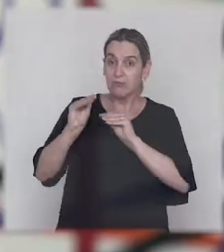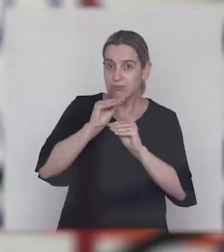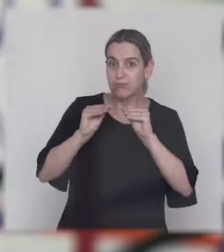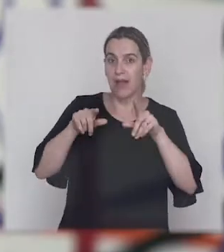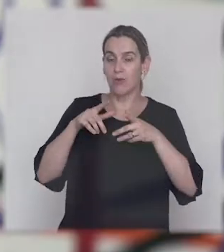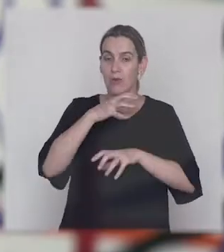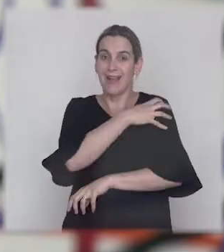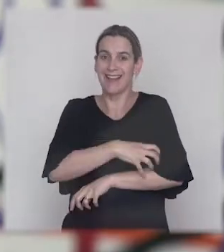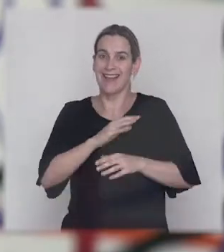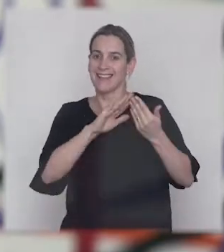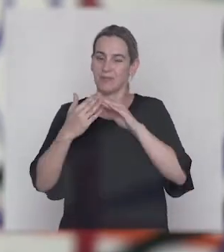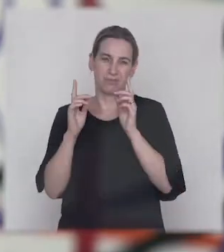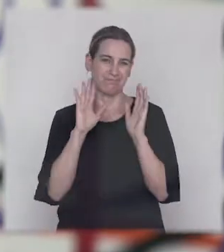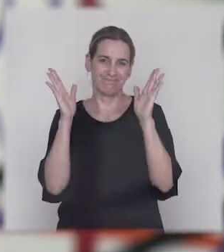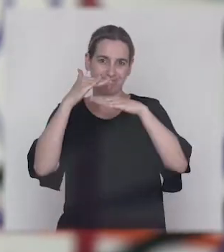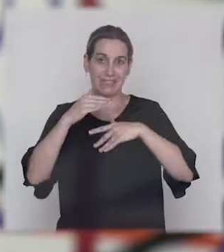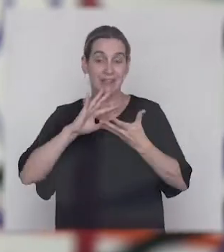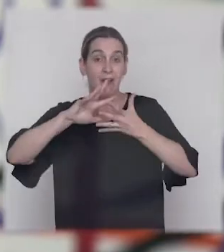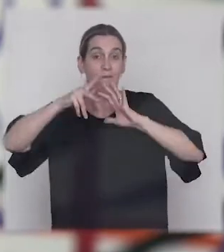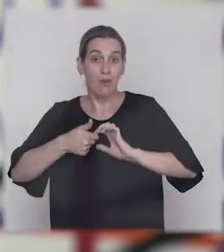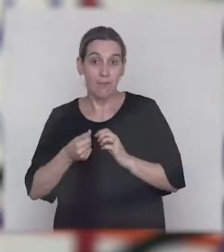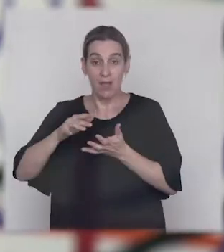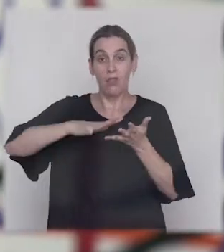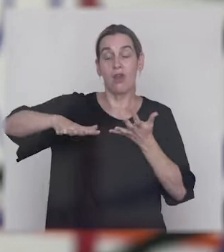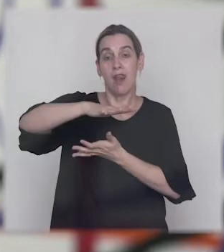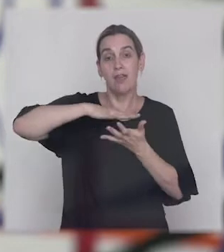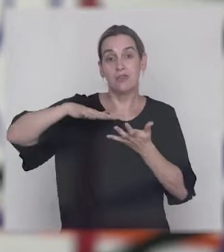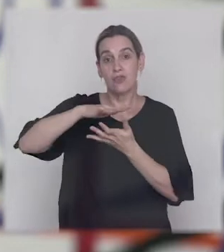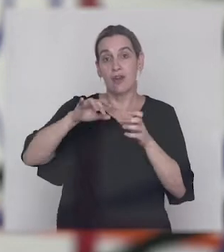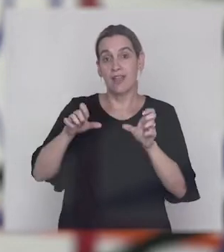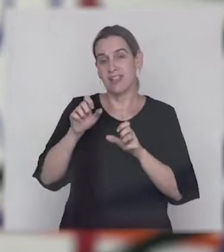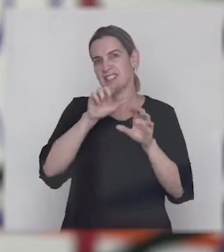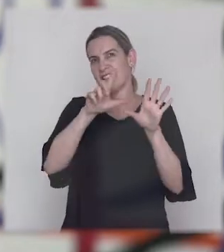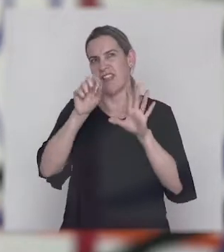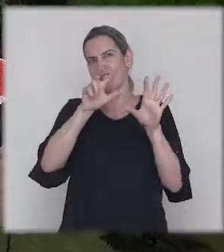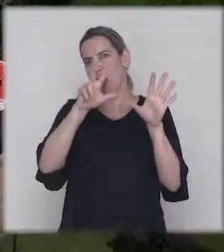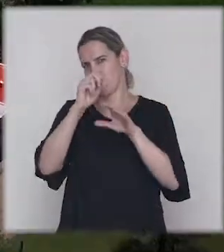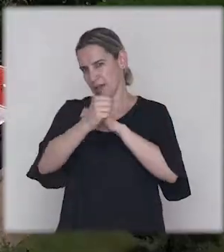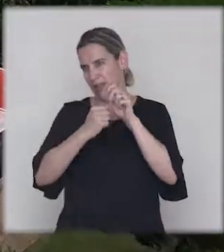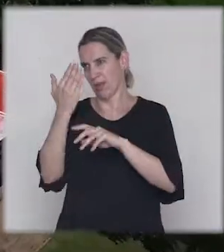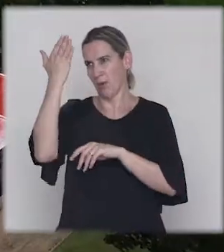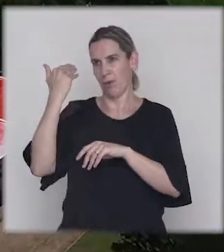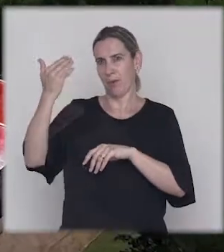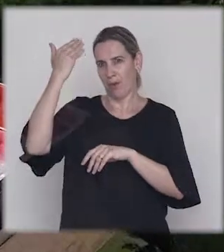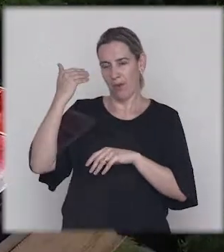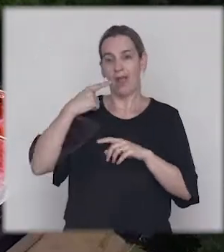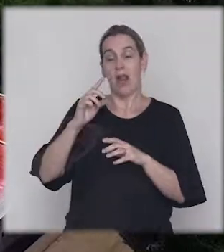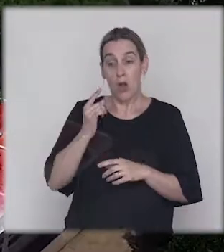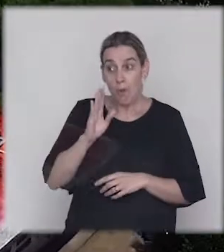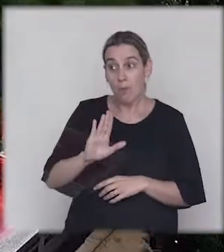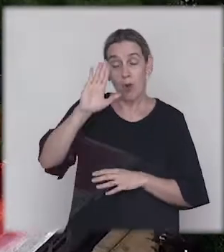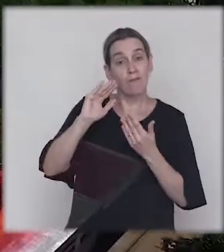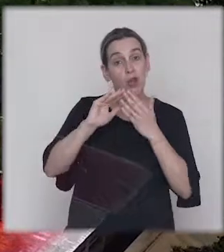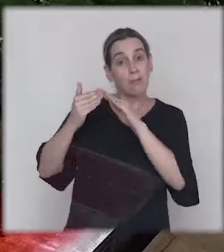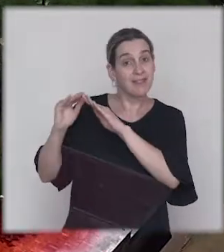algunos asentamientos irregulares que se formaron acá en la zona, ya por la década del 70, 80, los propios